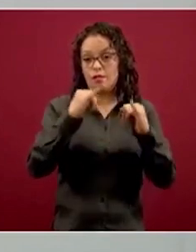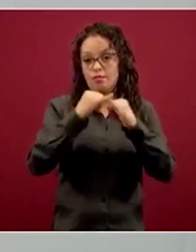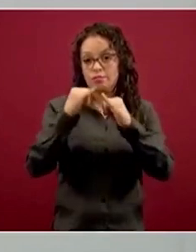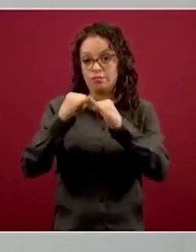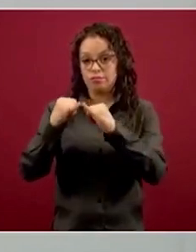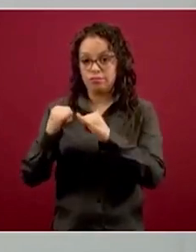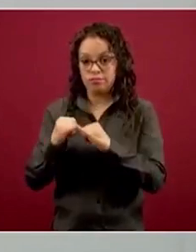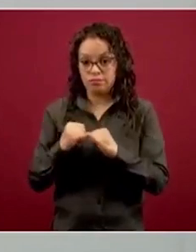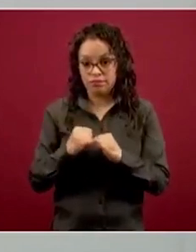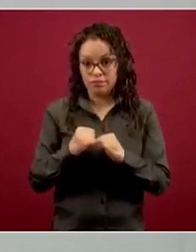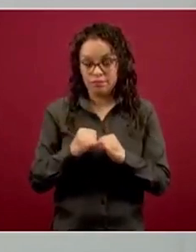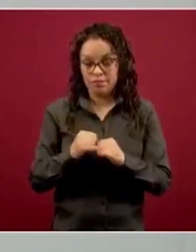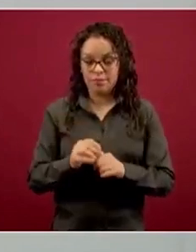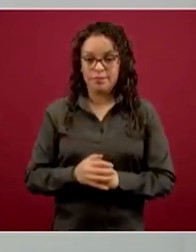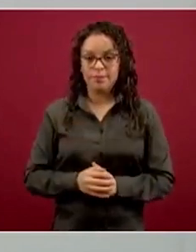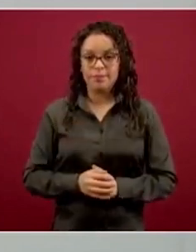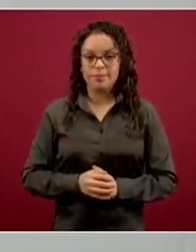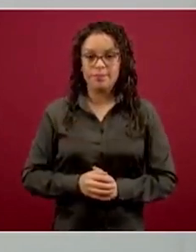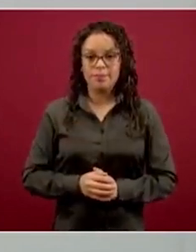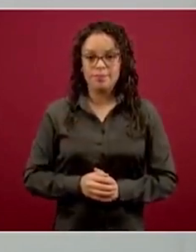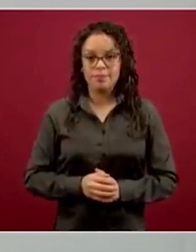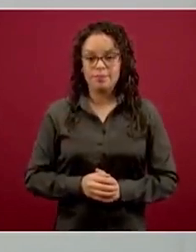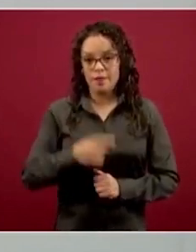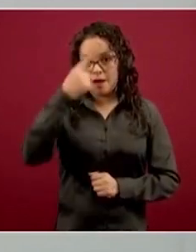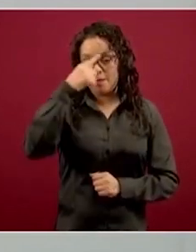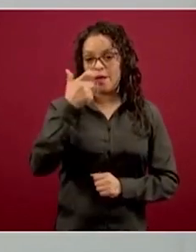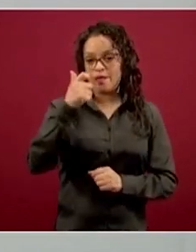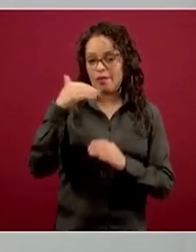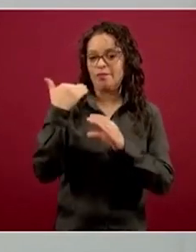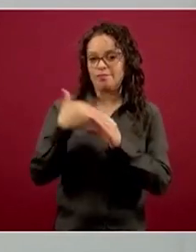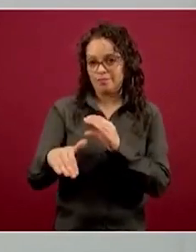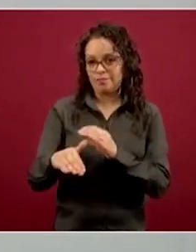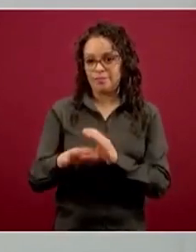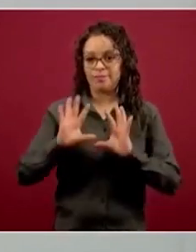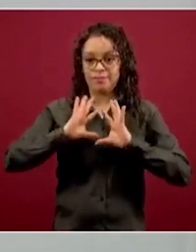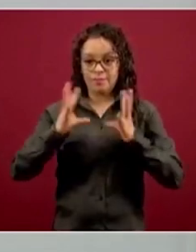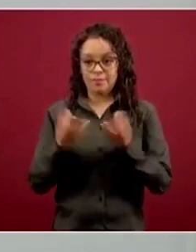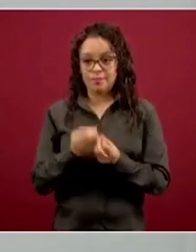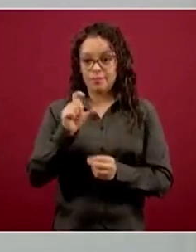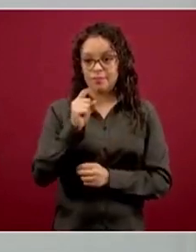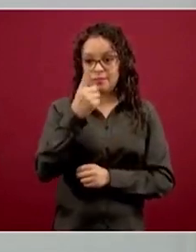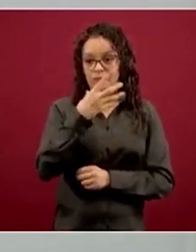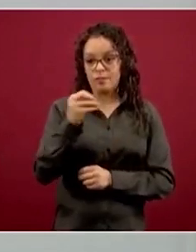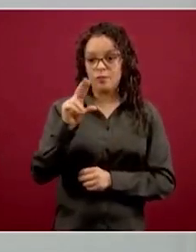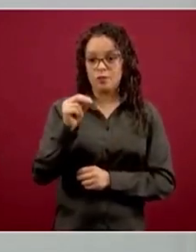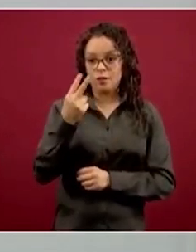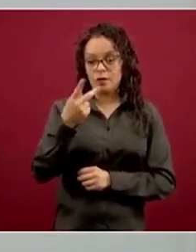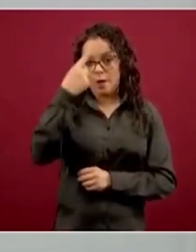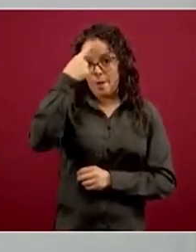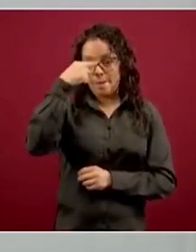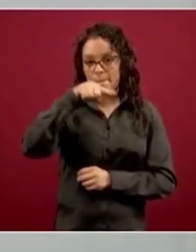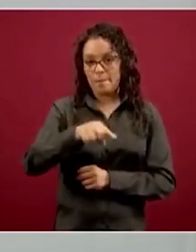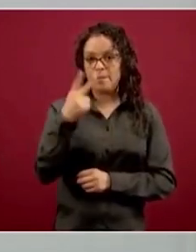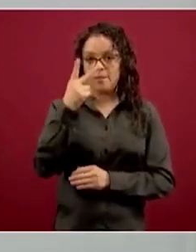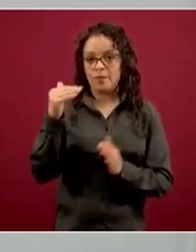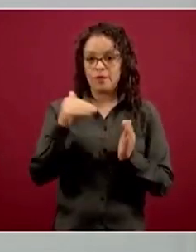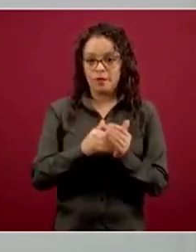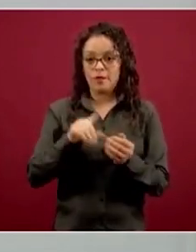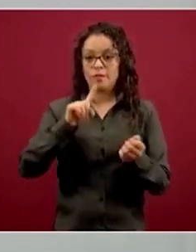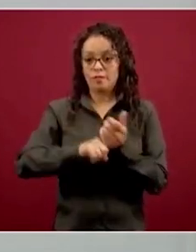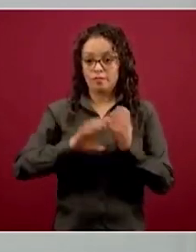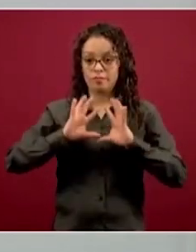a las que vamos a llegar. El total, bueno, 21 mil 582 por los 25 mil pesos, son 539